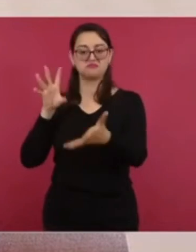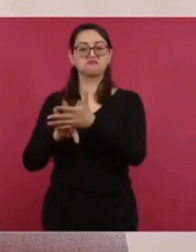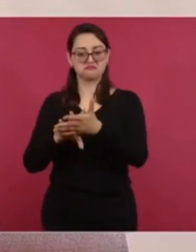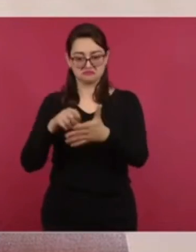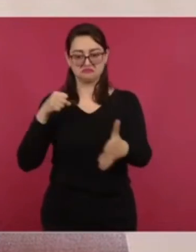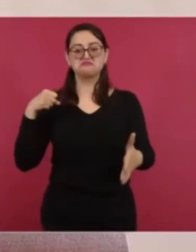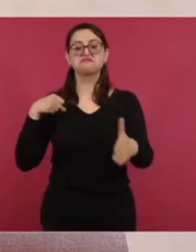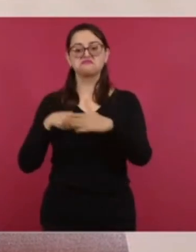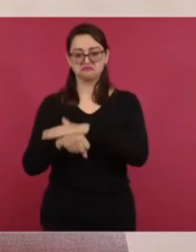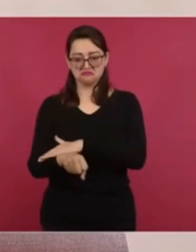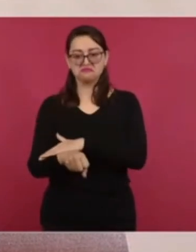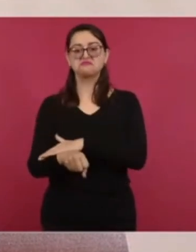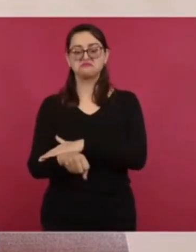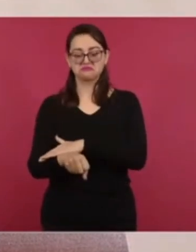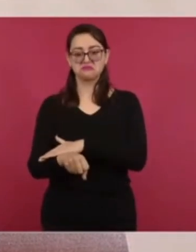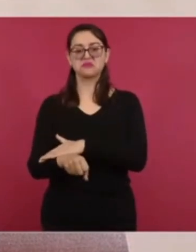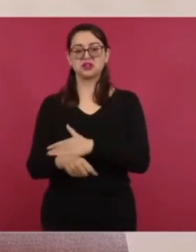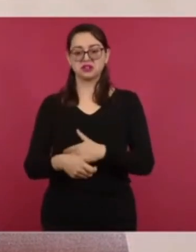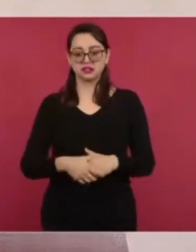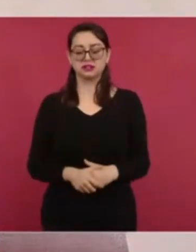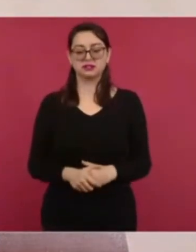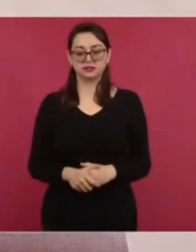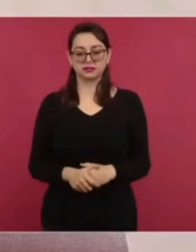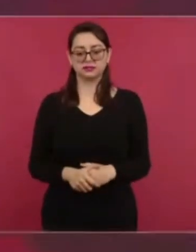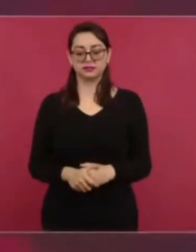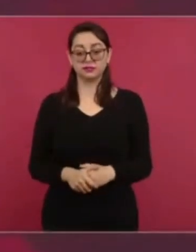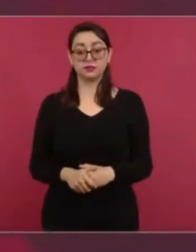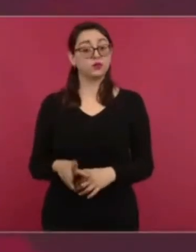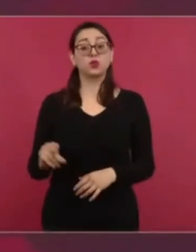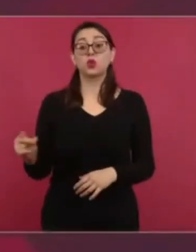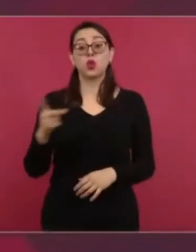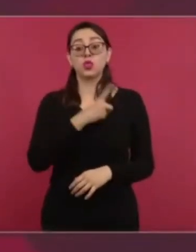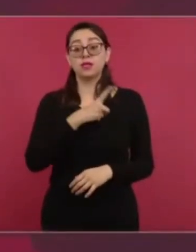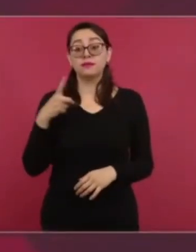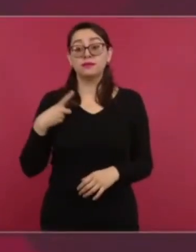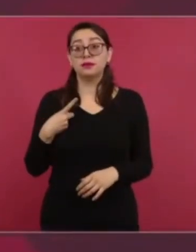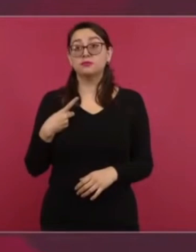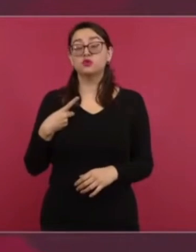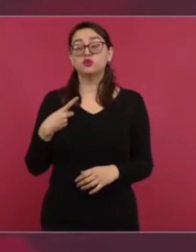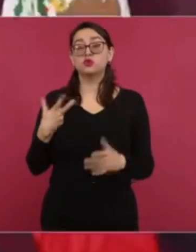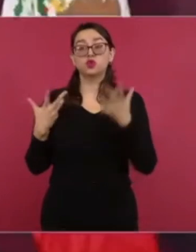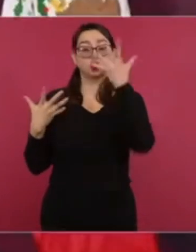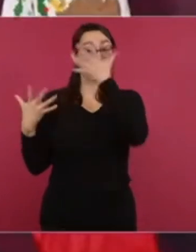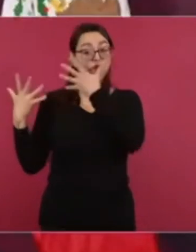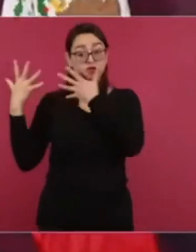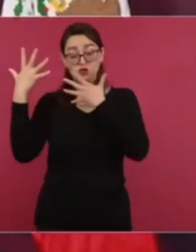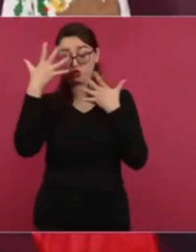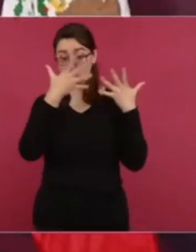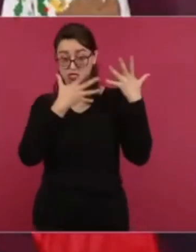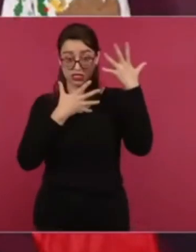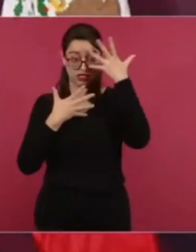no confundir el